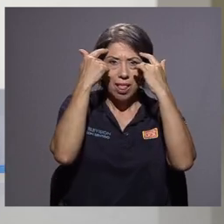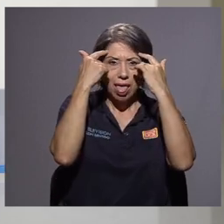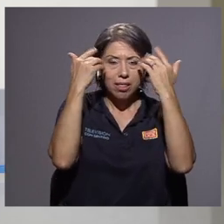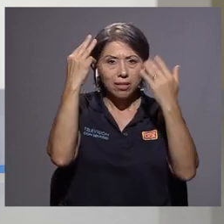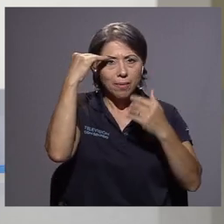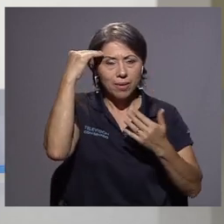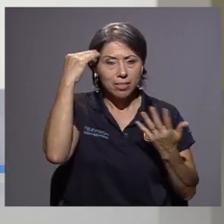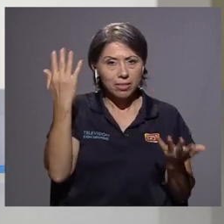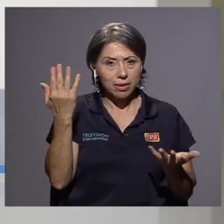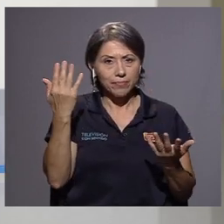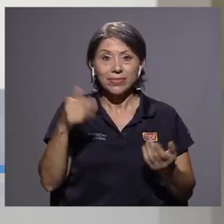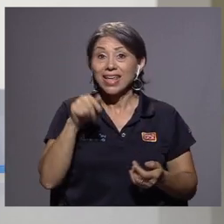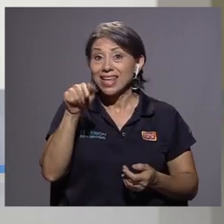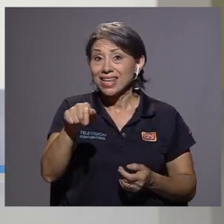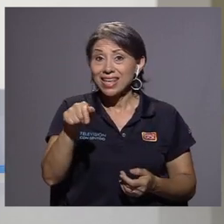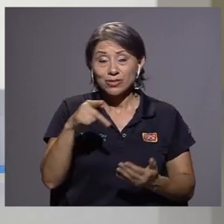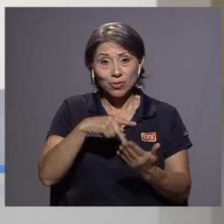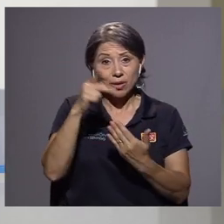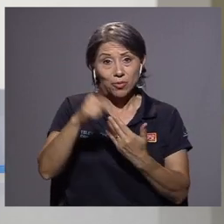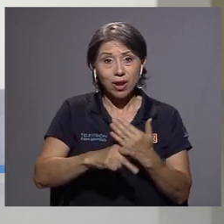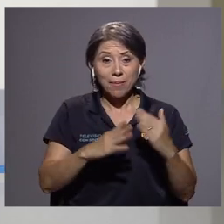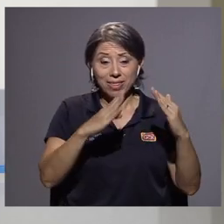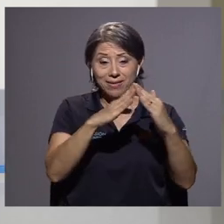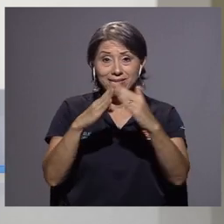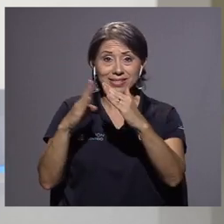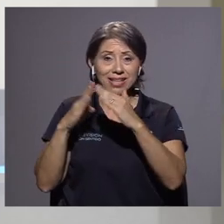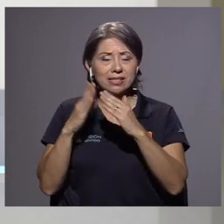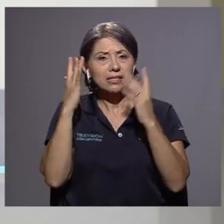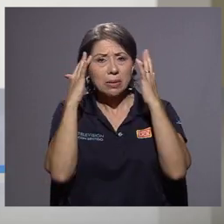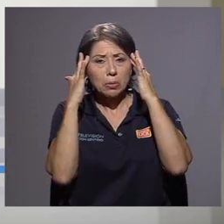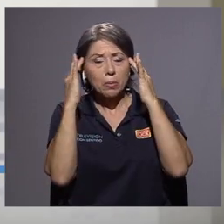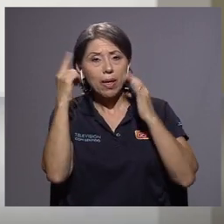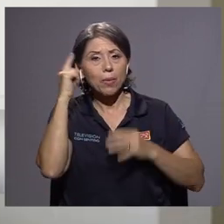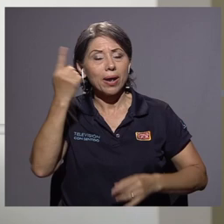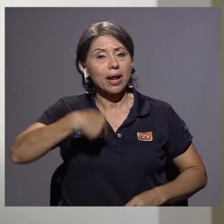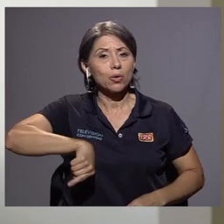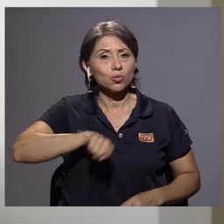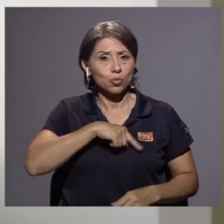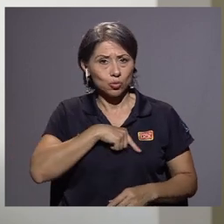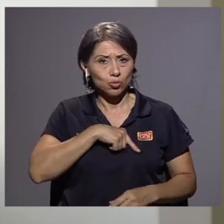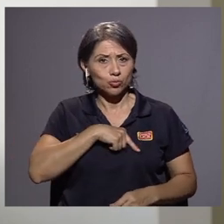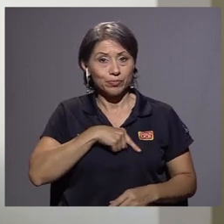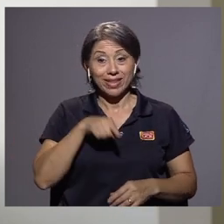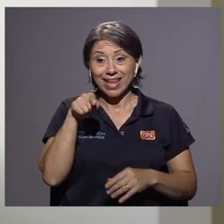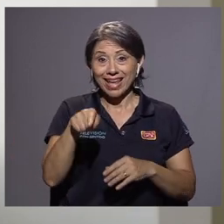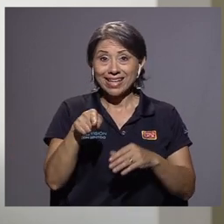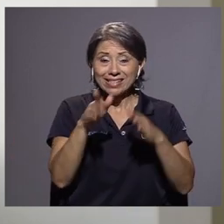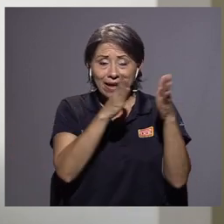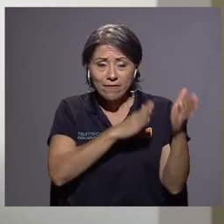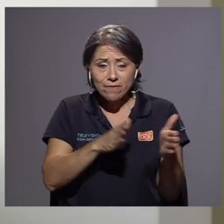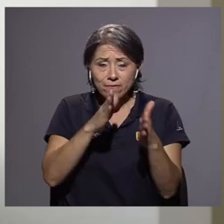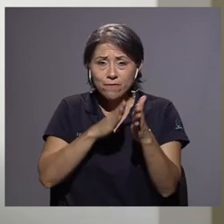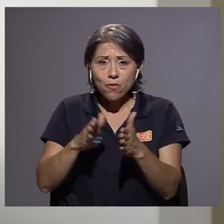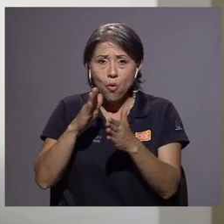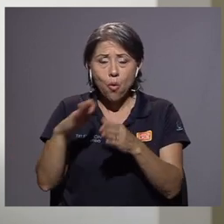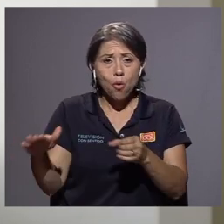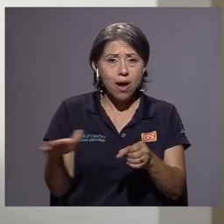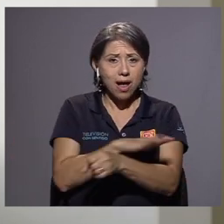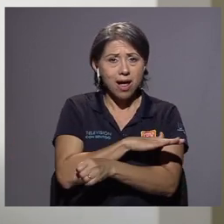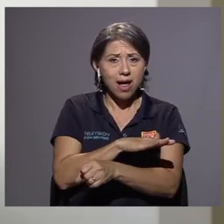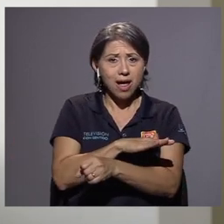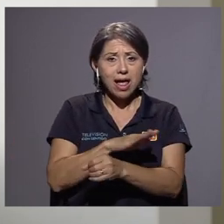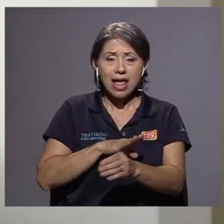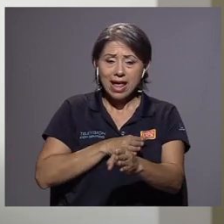mente y ese es un eje que se ha preocupado el programa de residencias para todos nosotros y es de esa formación integral de poder crecer,